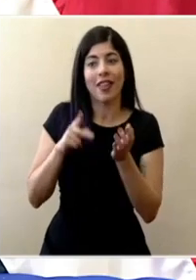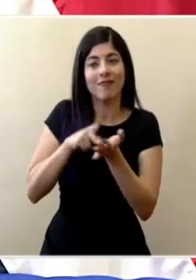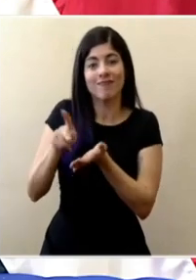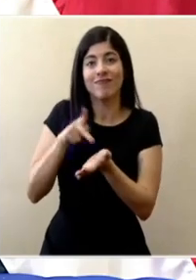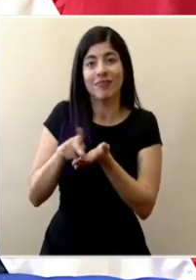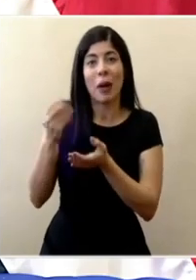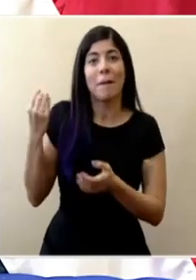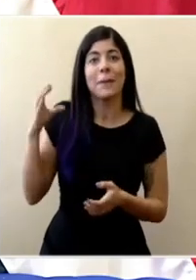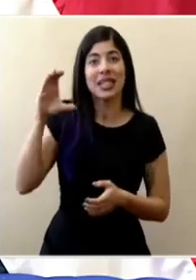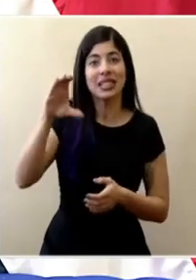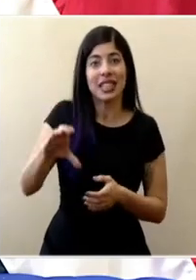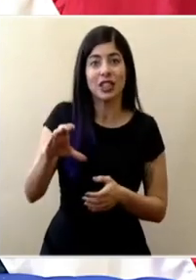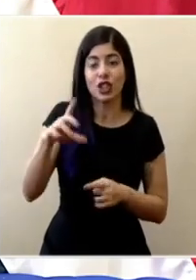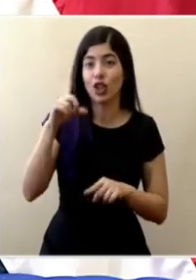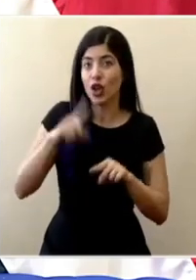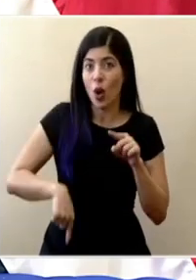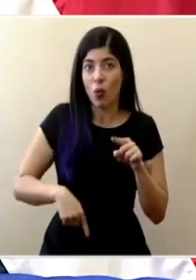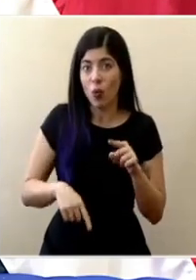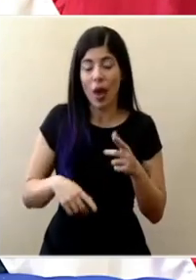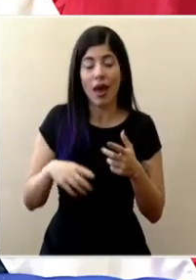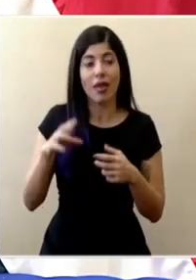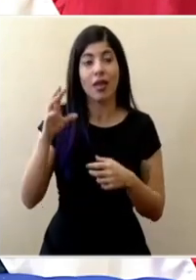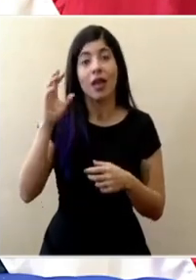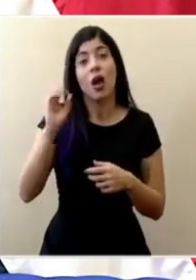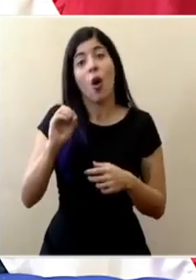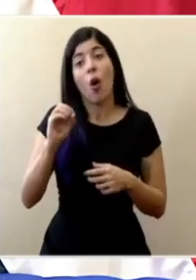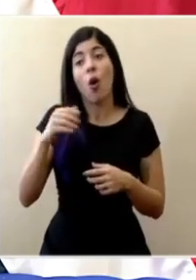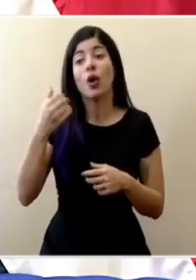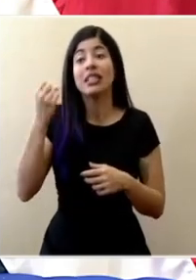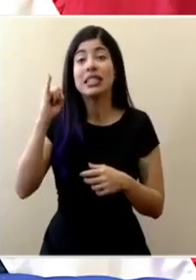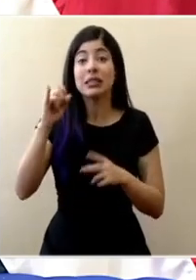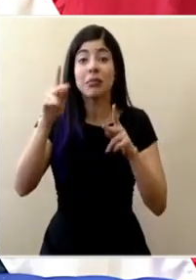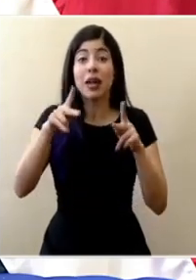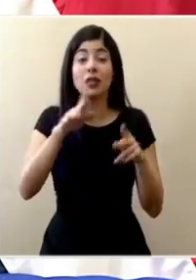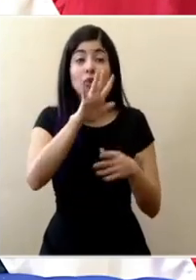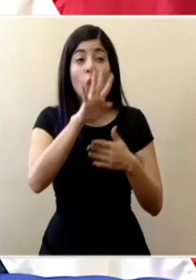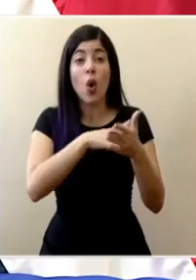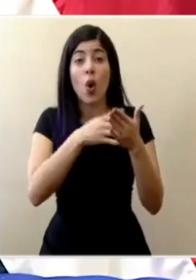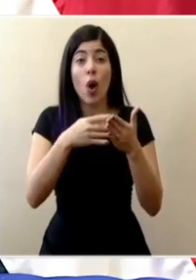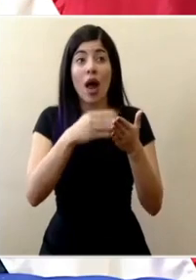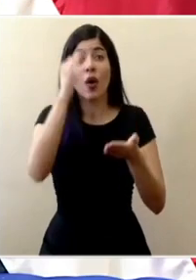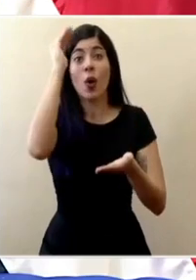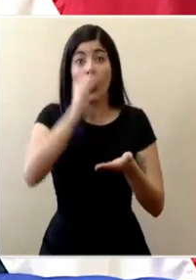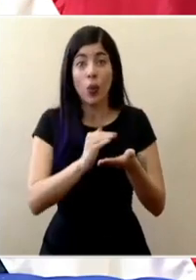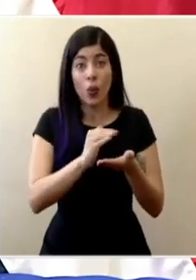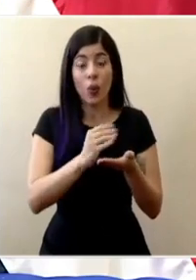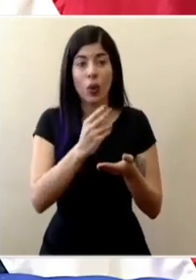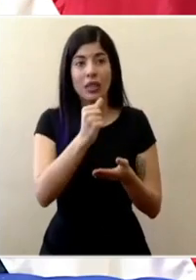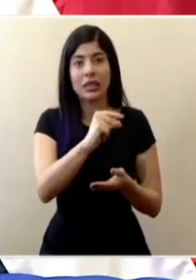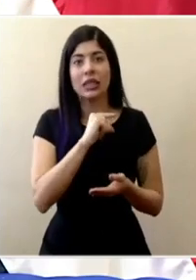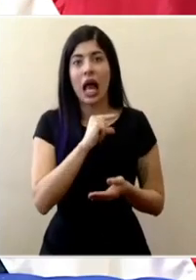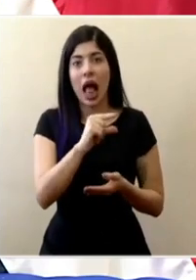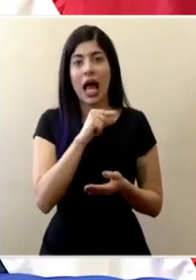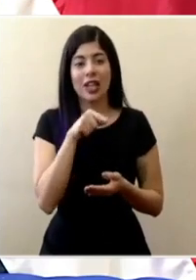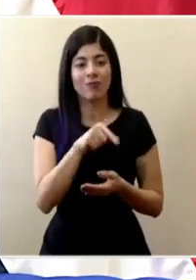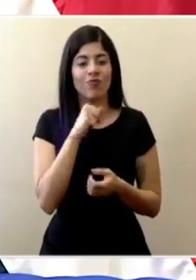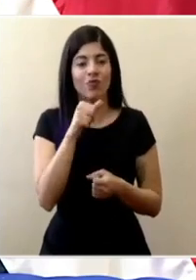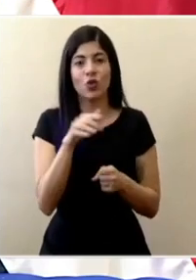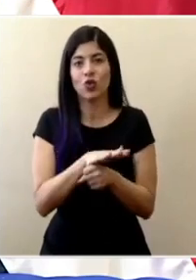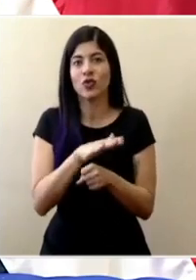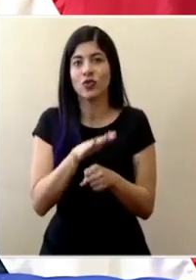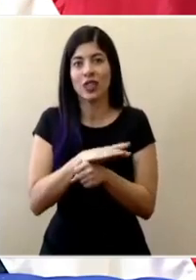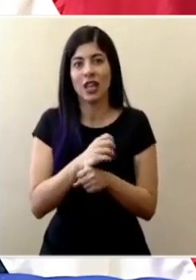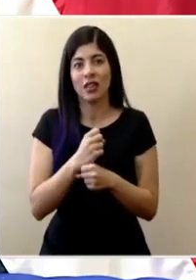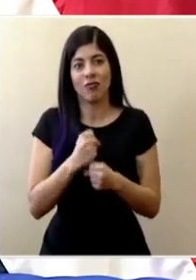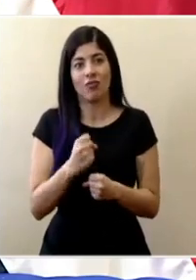a las prestaciones que corresponden por ley y un tercer momento a quienes por jornada flexibles persiguen ingresos que no sean lo suficientemente